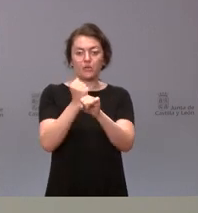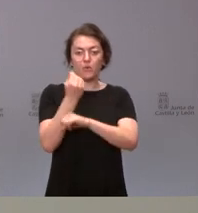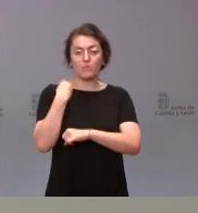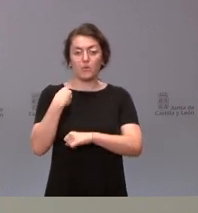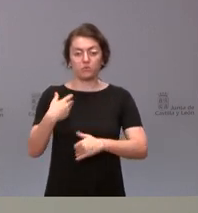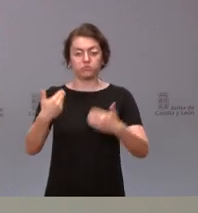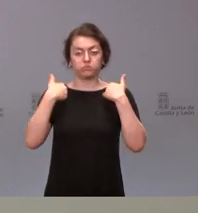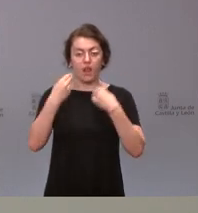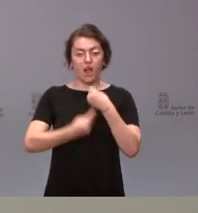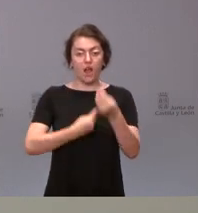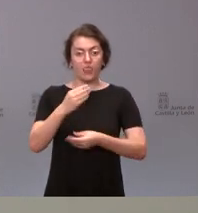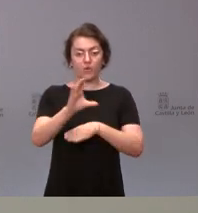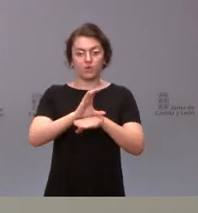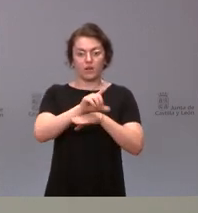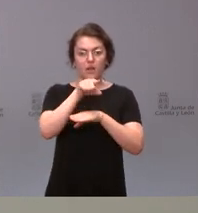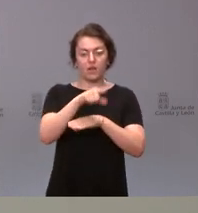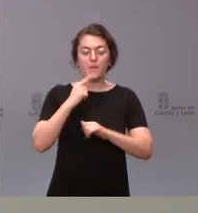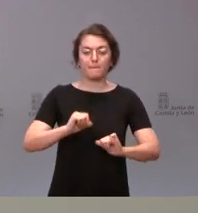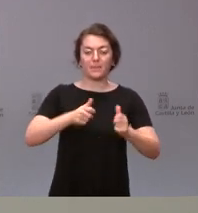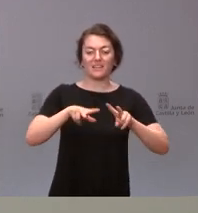que pueda ser objeto del inicio de un procedimiento.